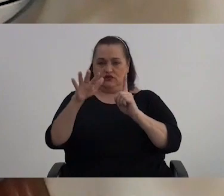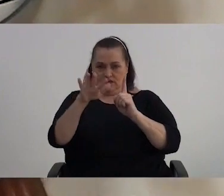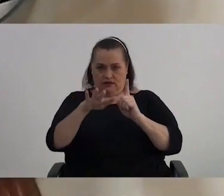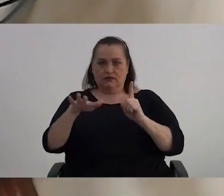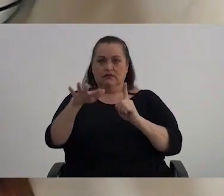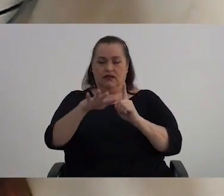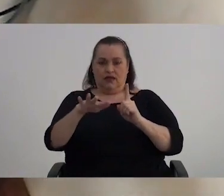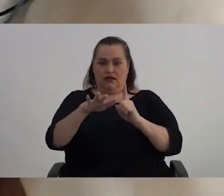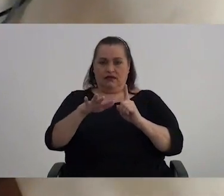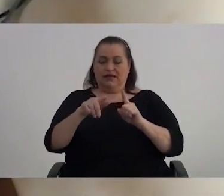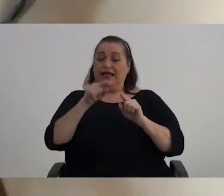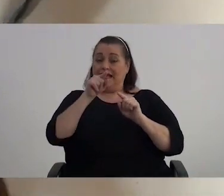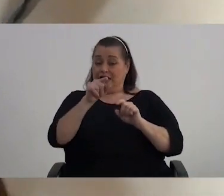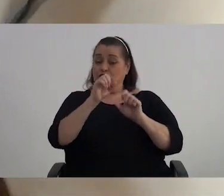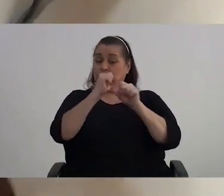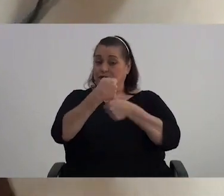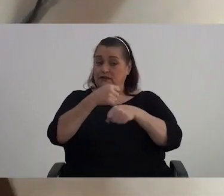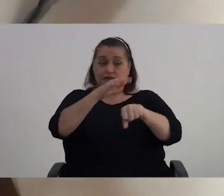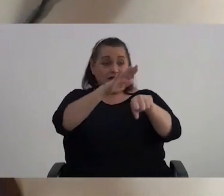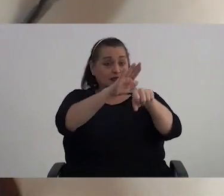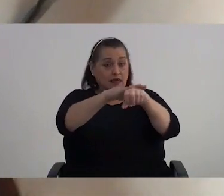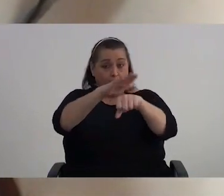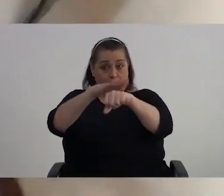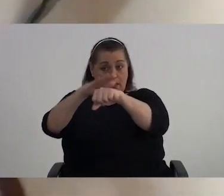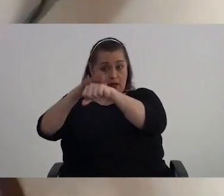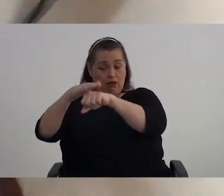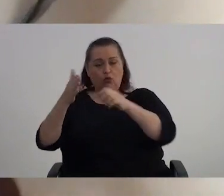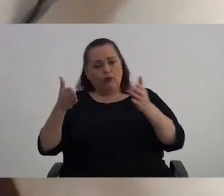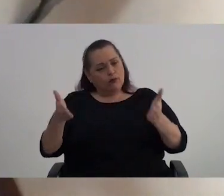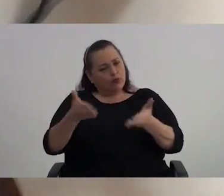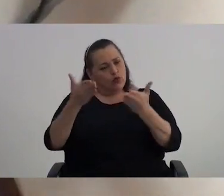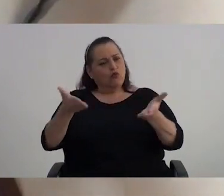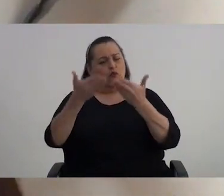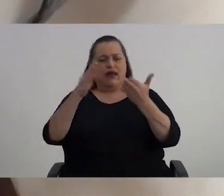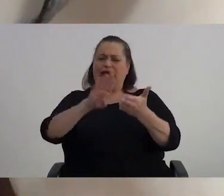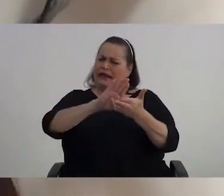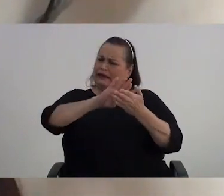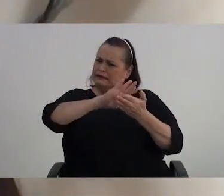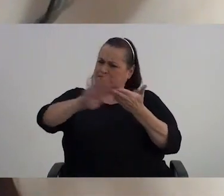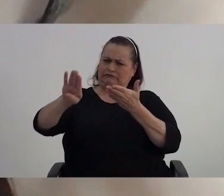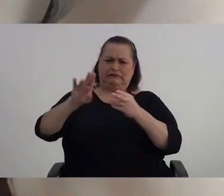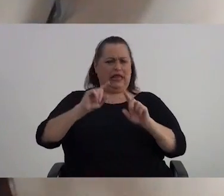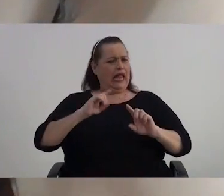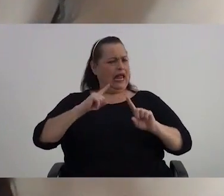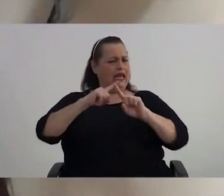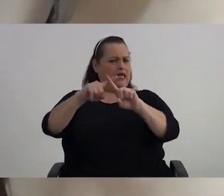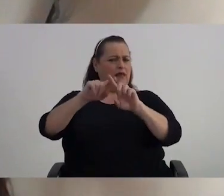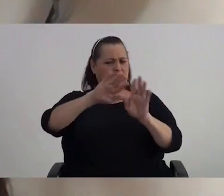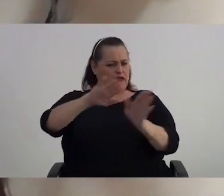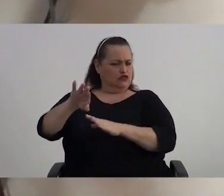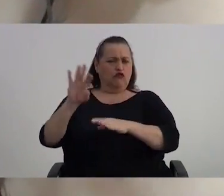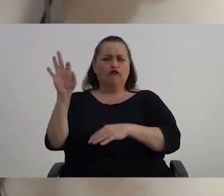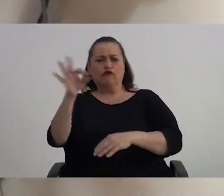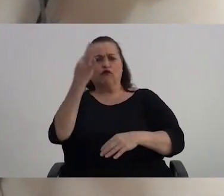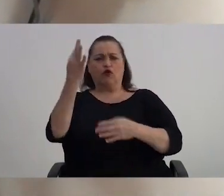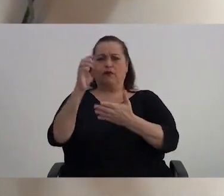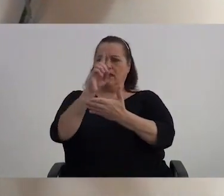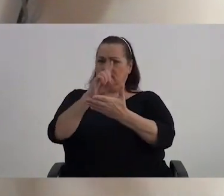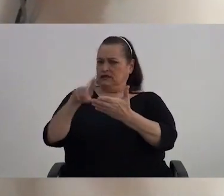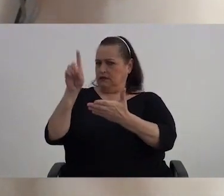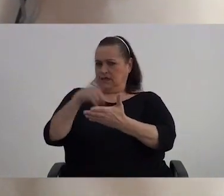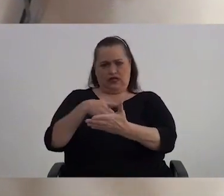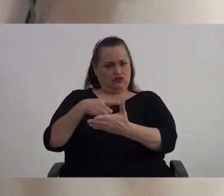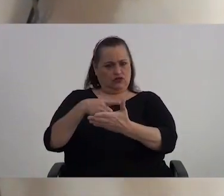es que se hace un llamado a promover la eliminación de cualquier forma de discriminación